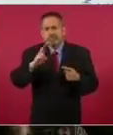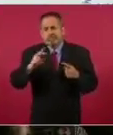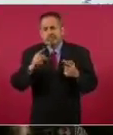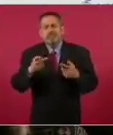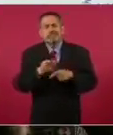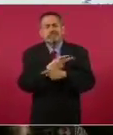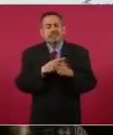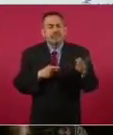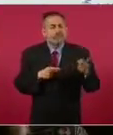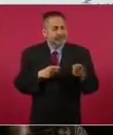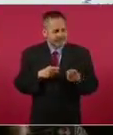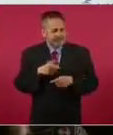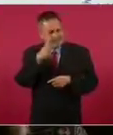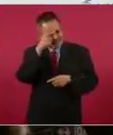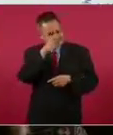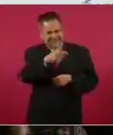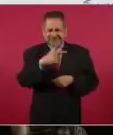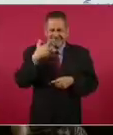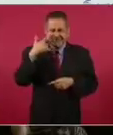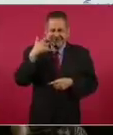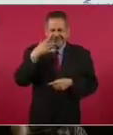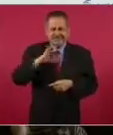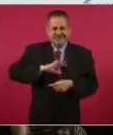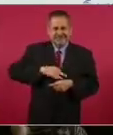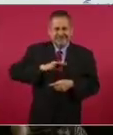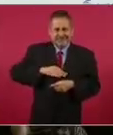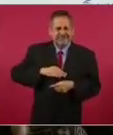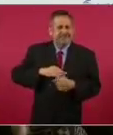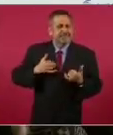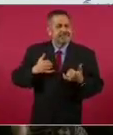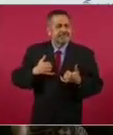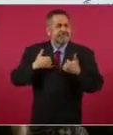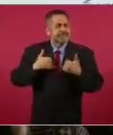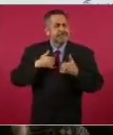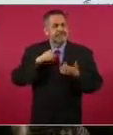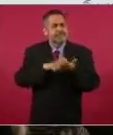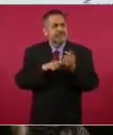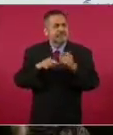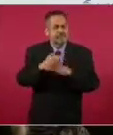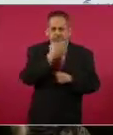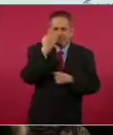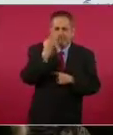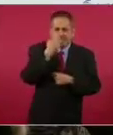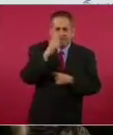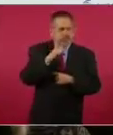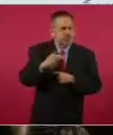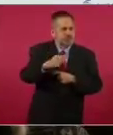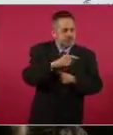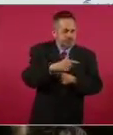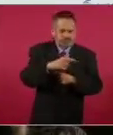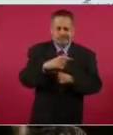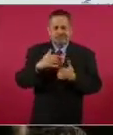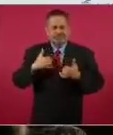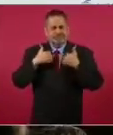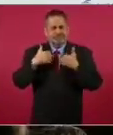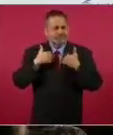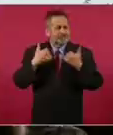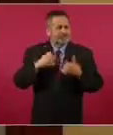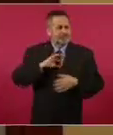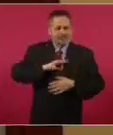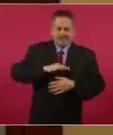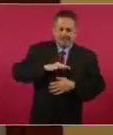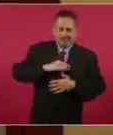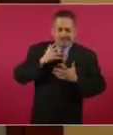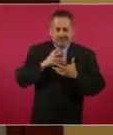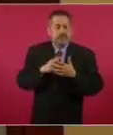intoxicaciones que se habían reportado en algunos centros educativos. El 23 de septiembre al